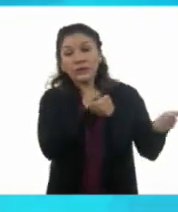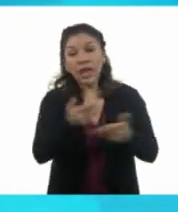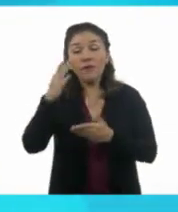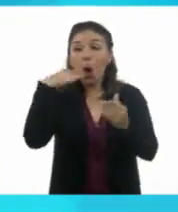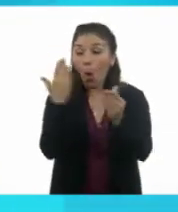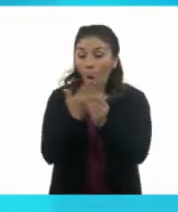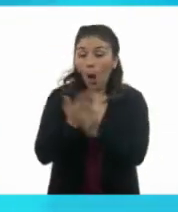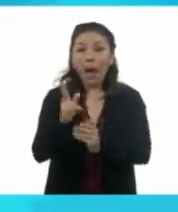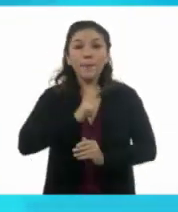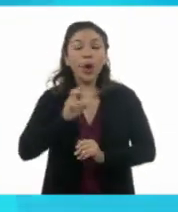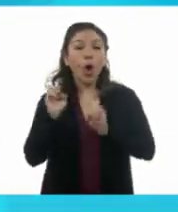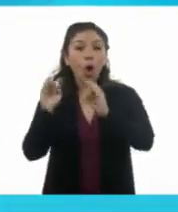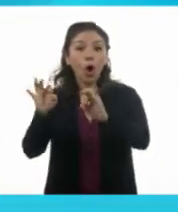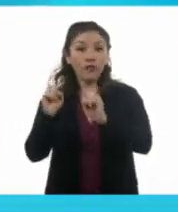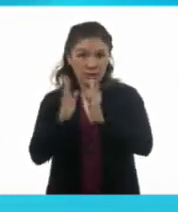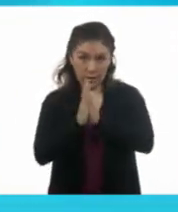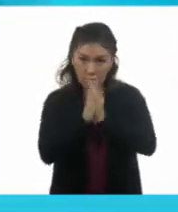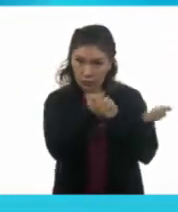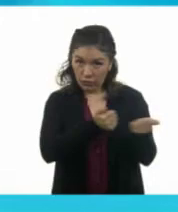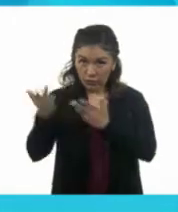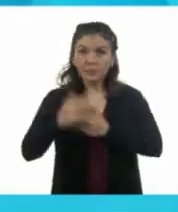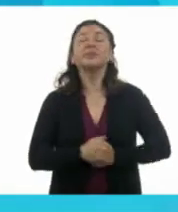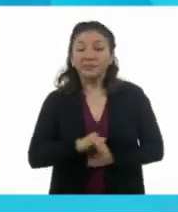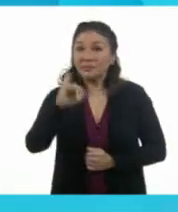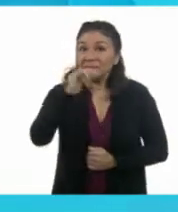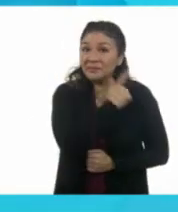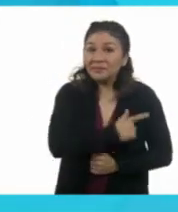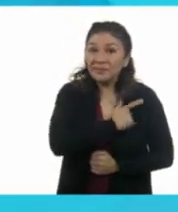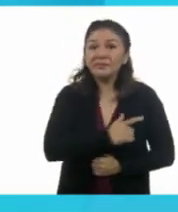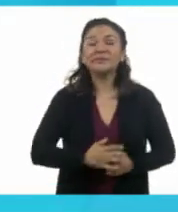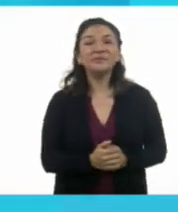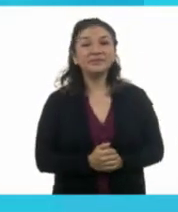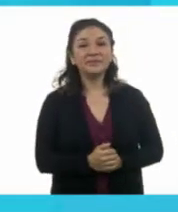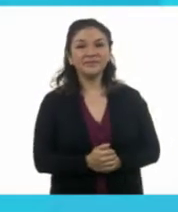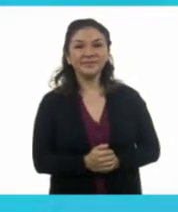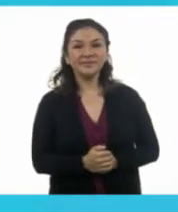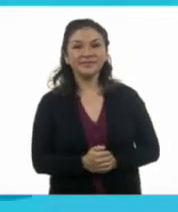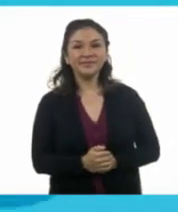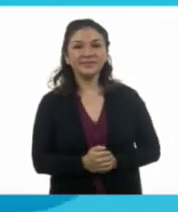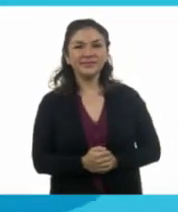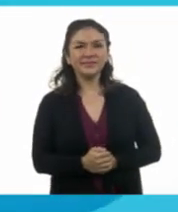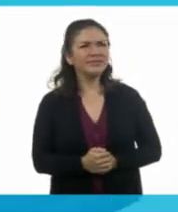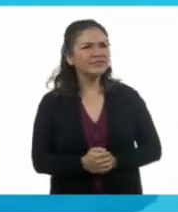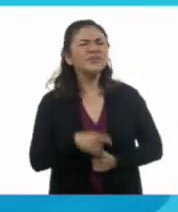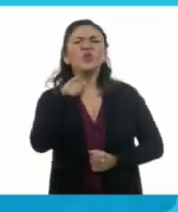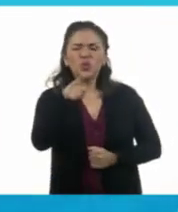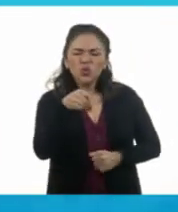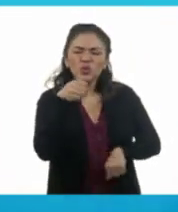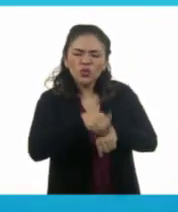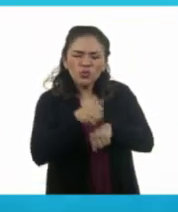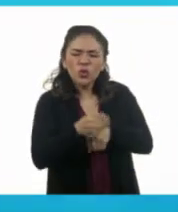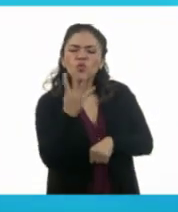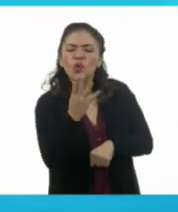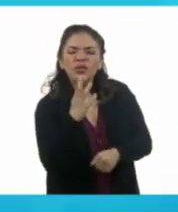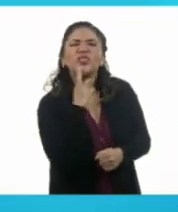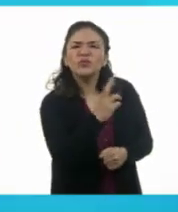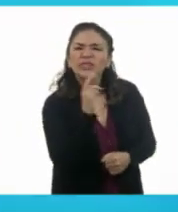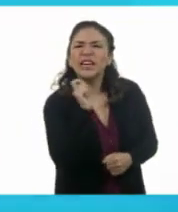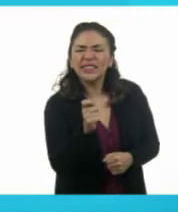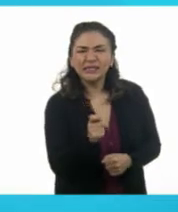hojas a mi oficina, por favor. Sí, Nora. Gracias. Lucy, ¿qué pusiste en la cuatro? ¿Qué?